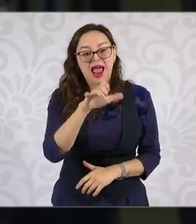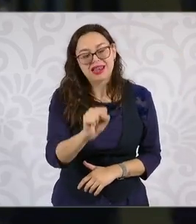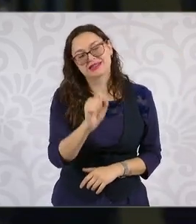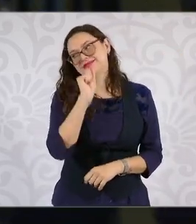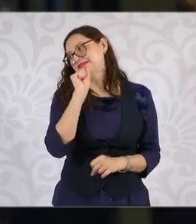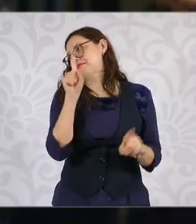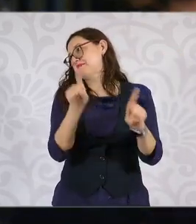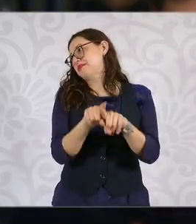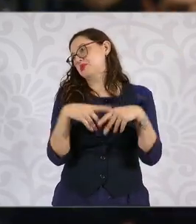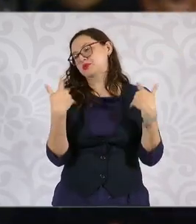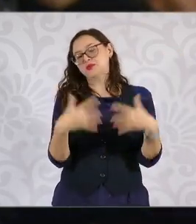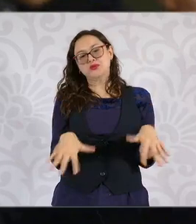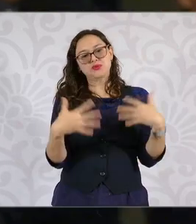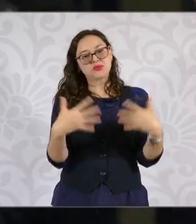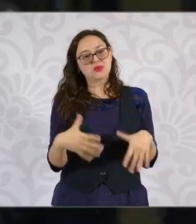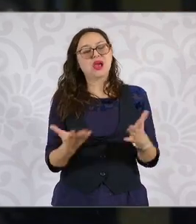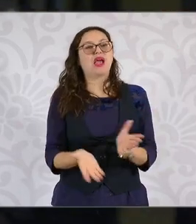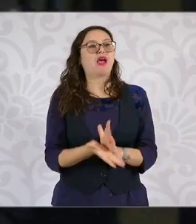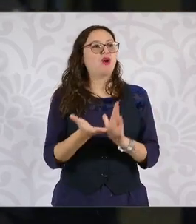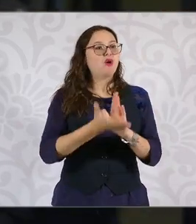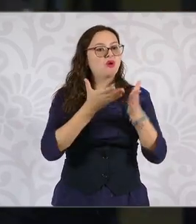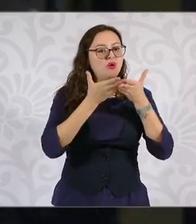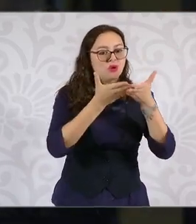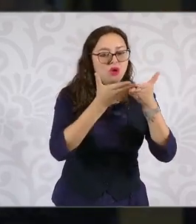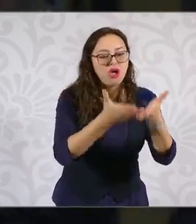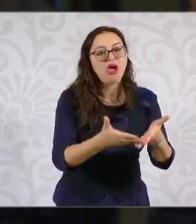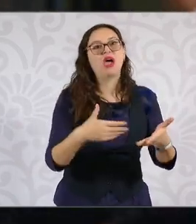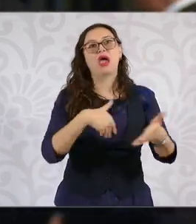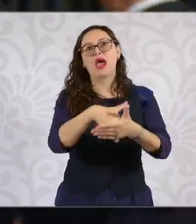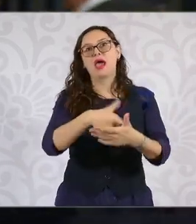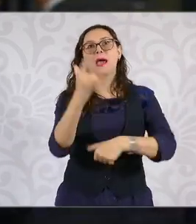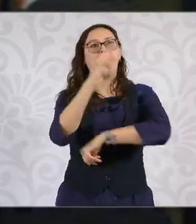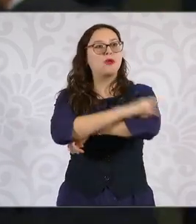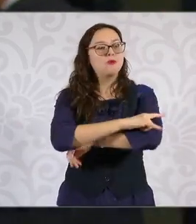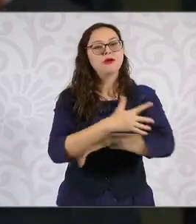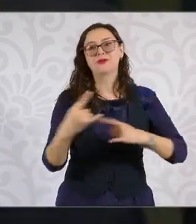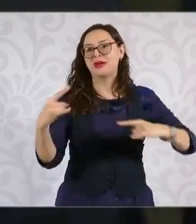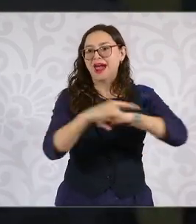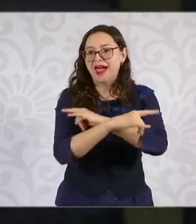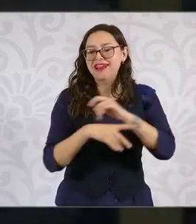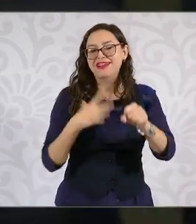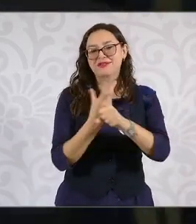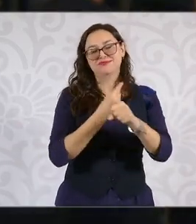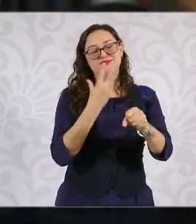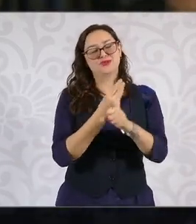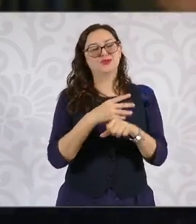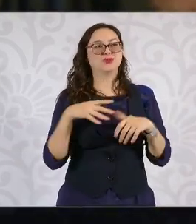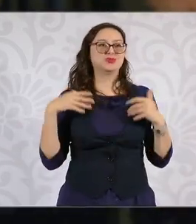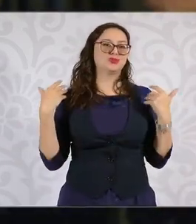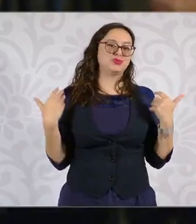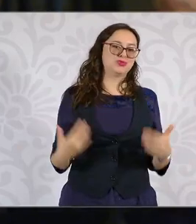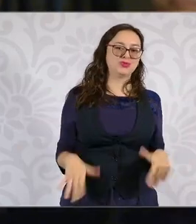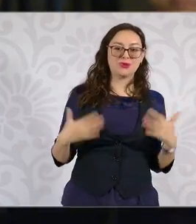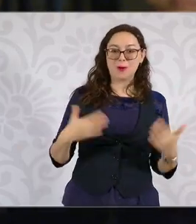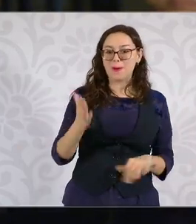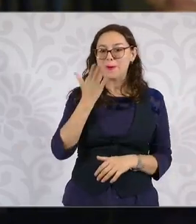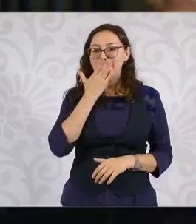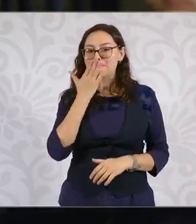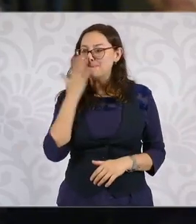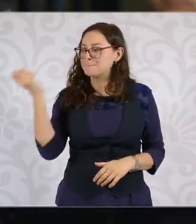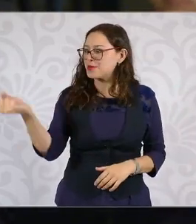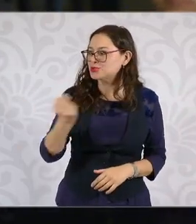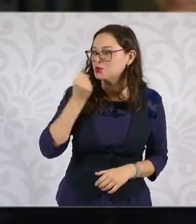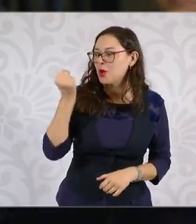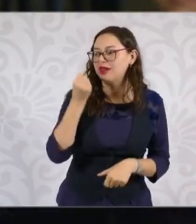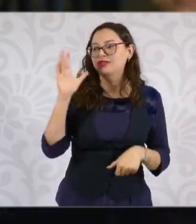también el tema de la infraestructura portuaria, aeroportuaria, la carretera. Entonces, evidentemente que Sonora y es lo que